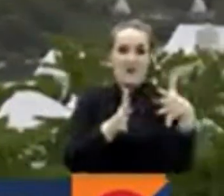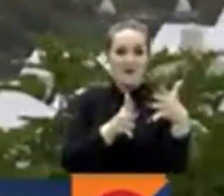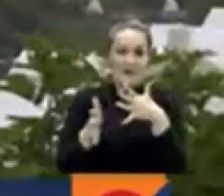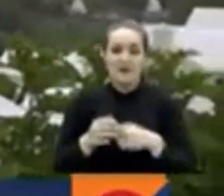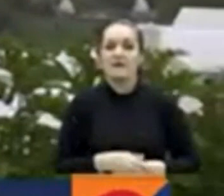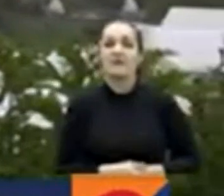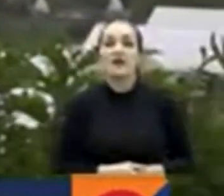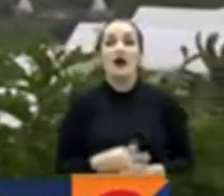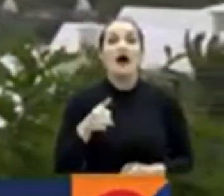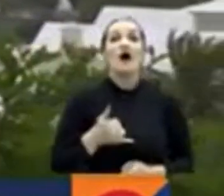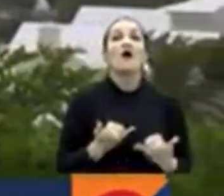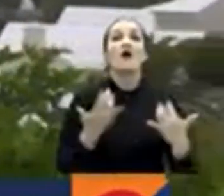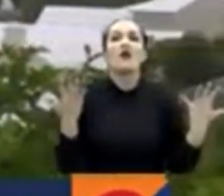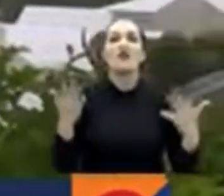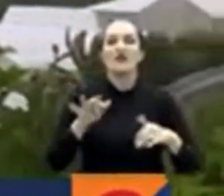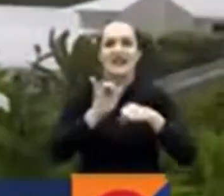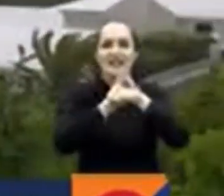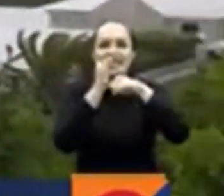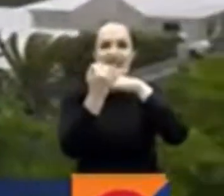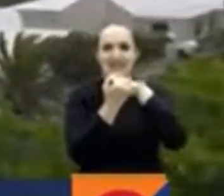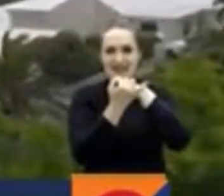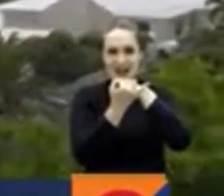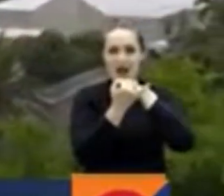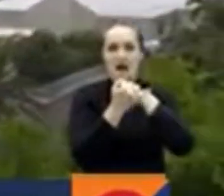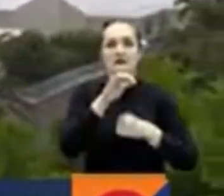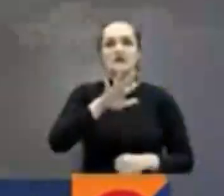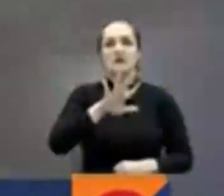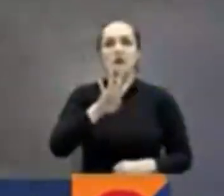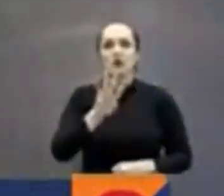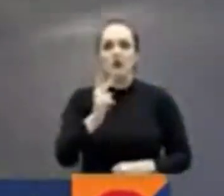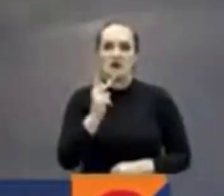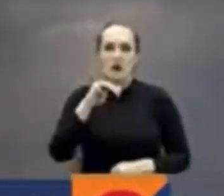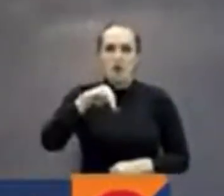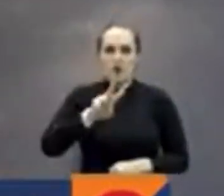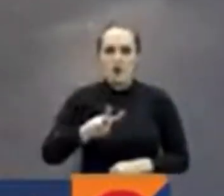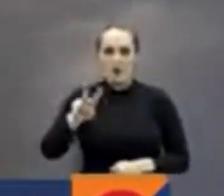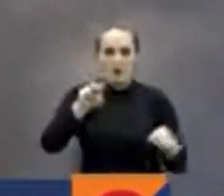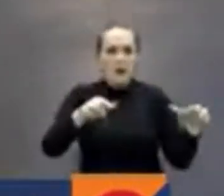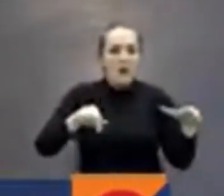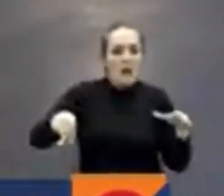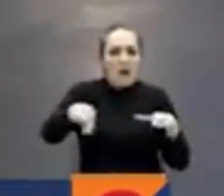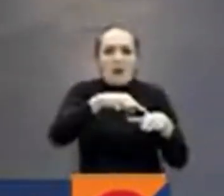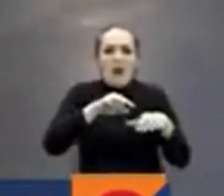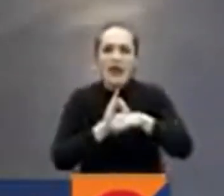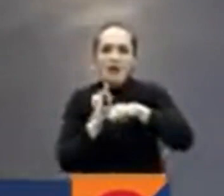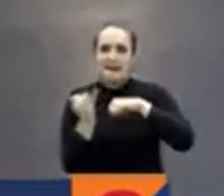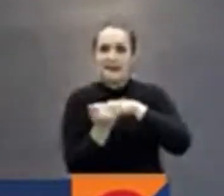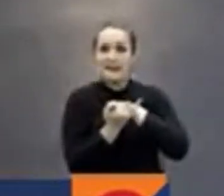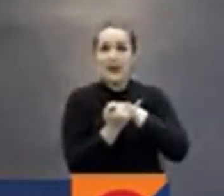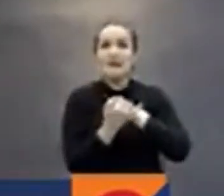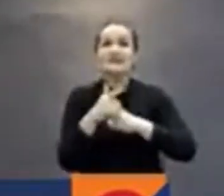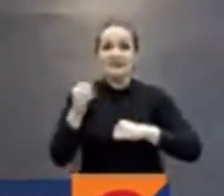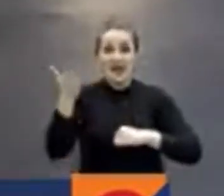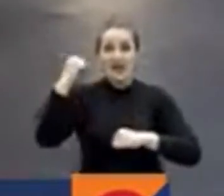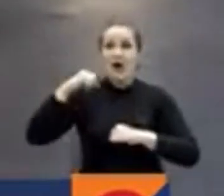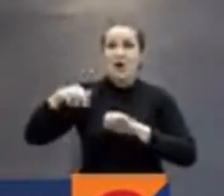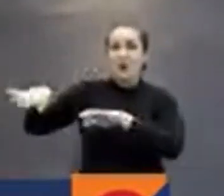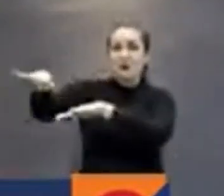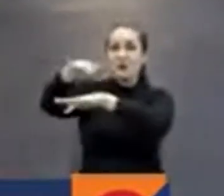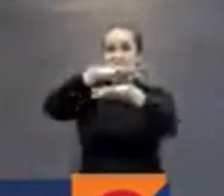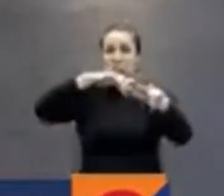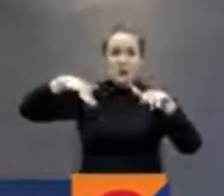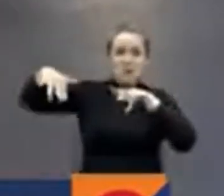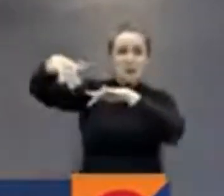de turno es esta región insular de 54 kilómetros cuadrados. Las Bermudas que vivenciando ya los huracanados vientos de